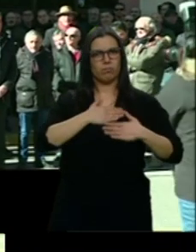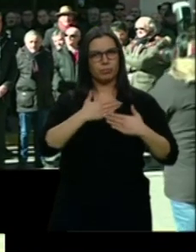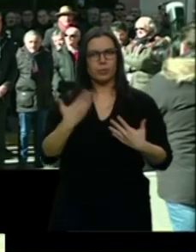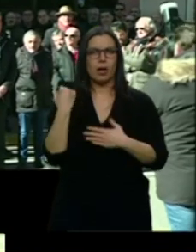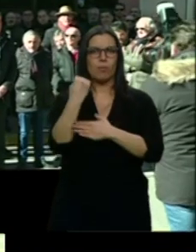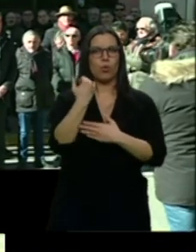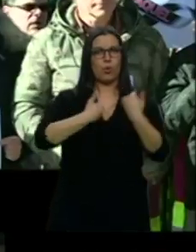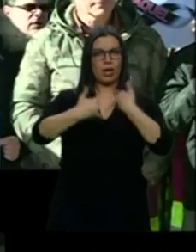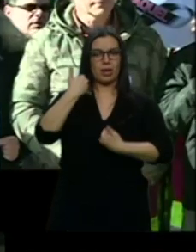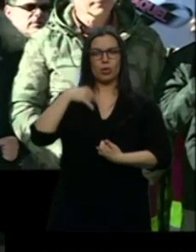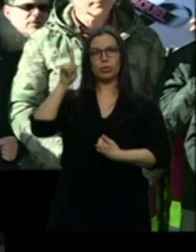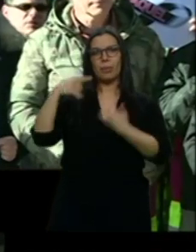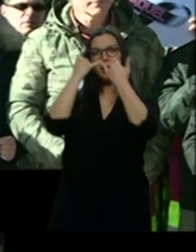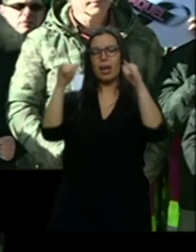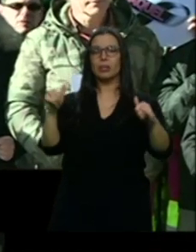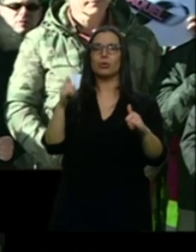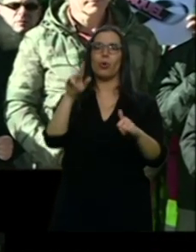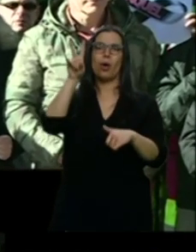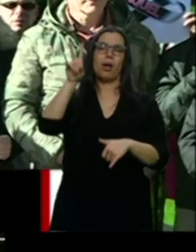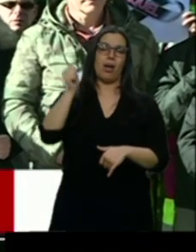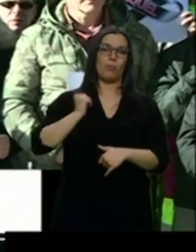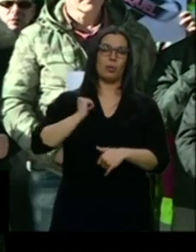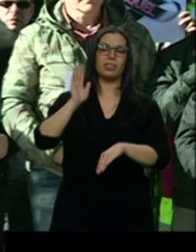para pedir al gobierno más inversiones en seguridad.